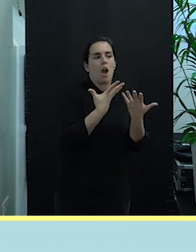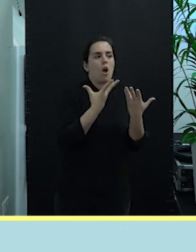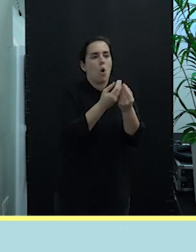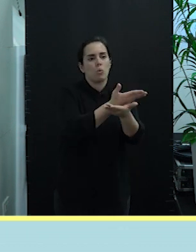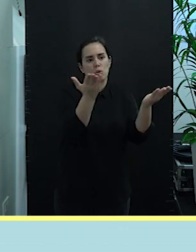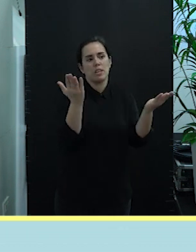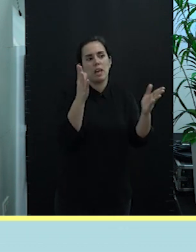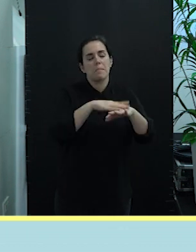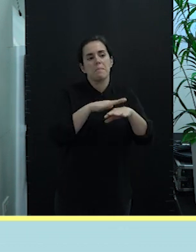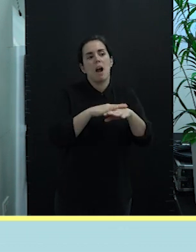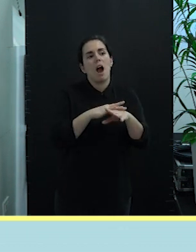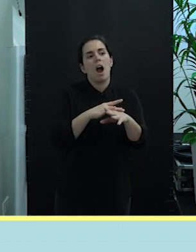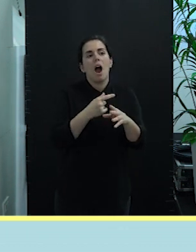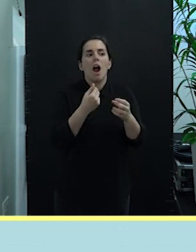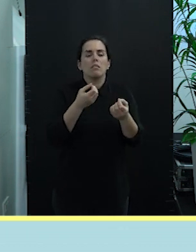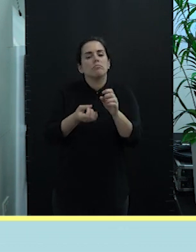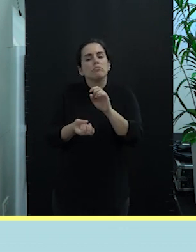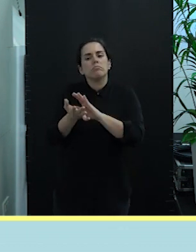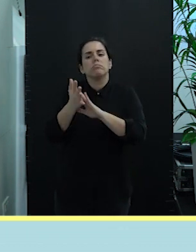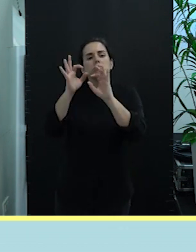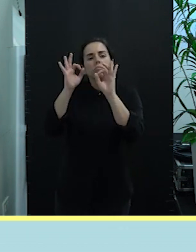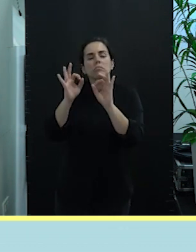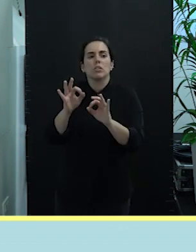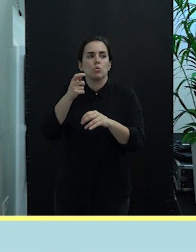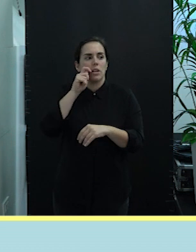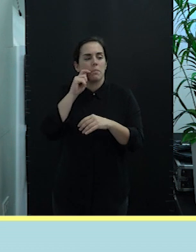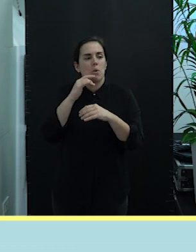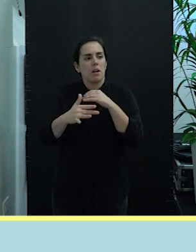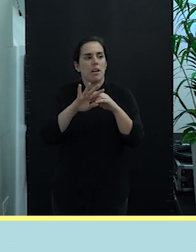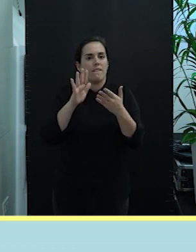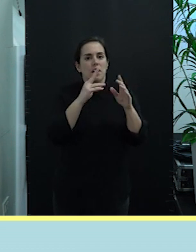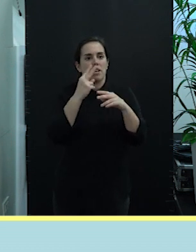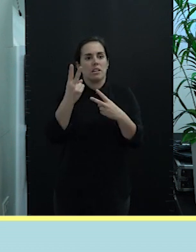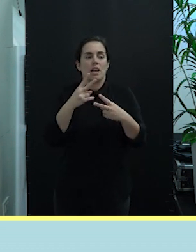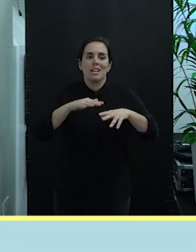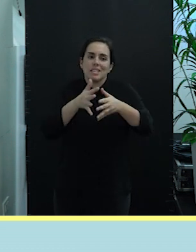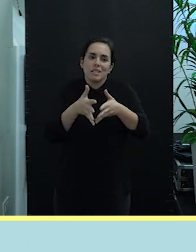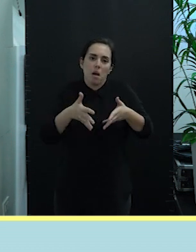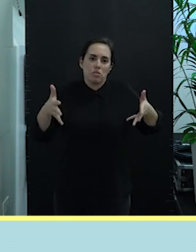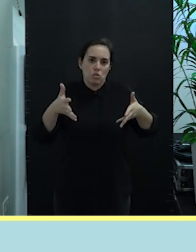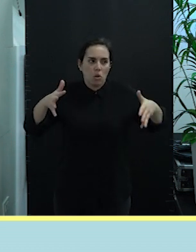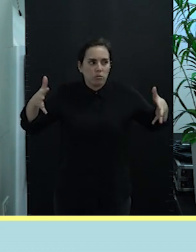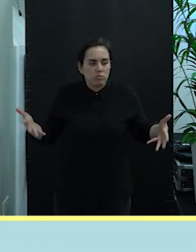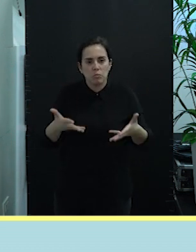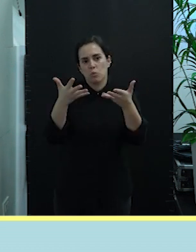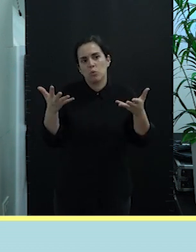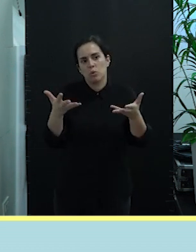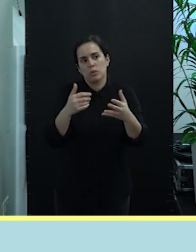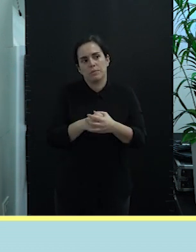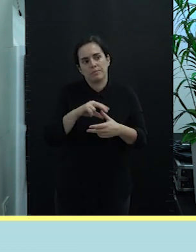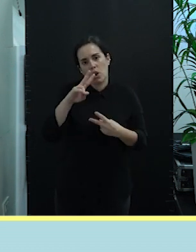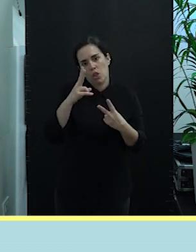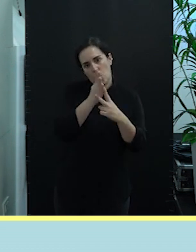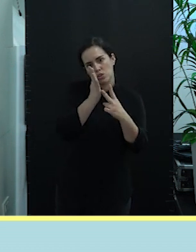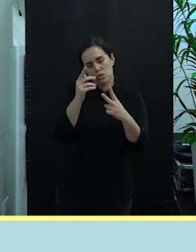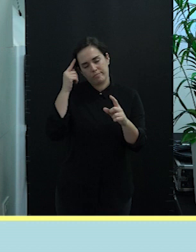para poder configurar este turismo marinero En la fase 2 una expansión y un impulso una etapa de expansión y impulso con doble finalidad